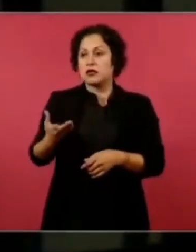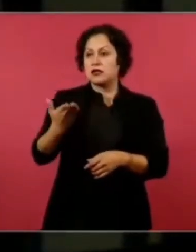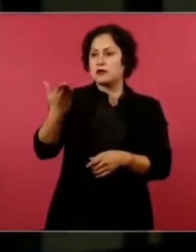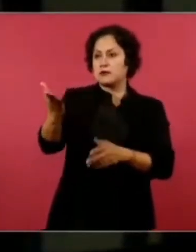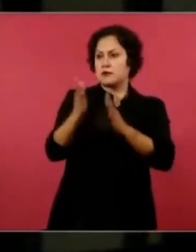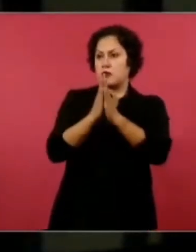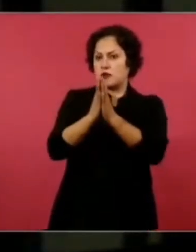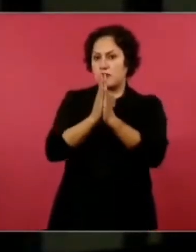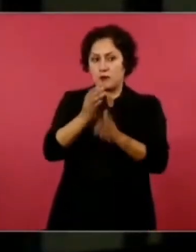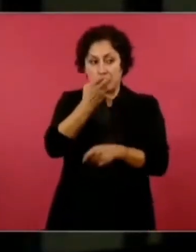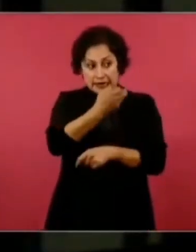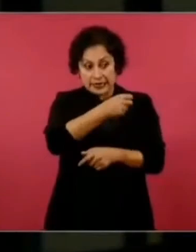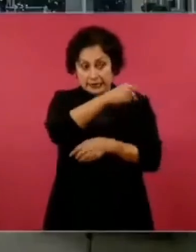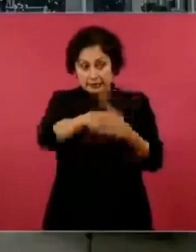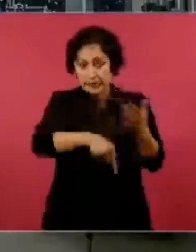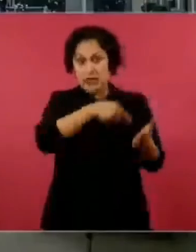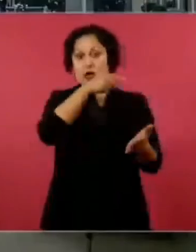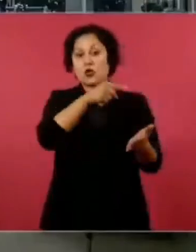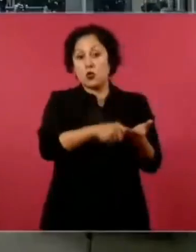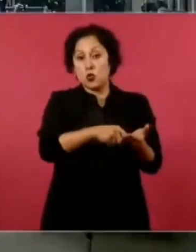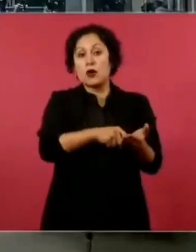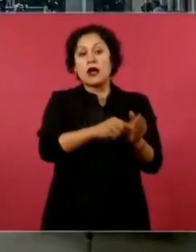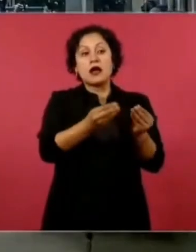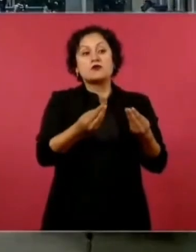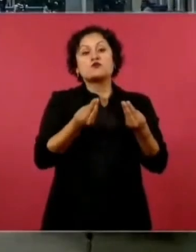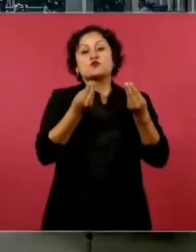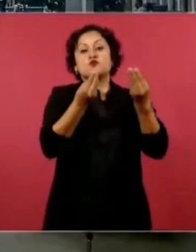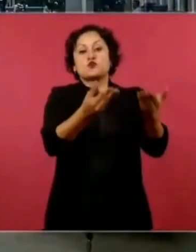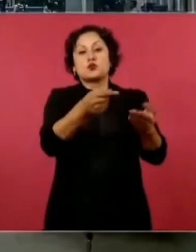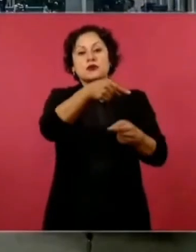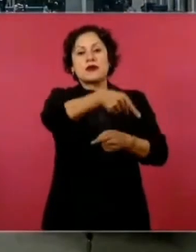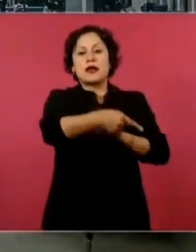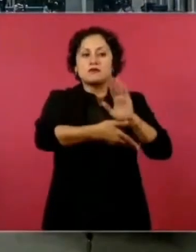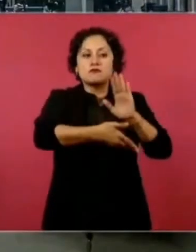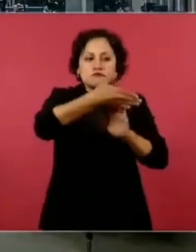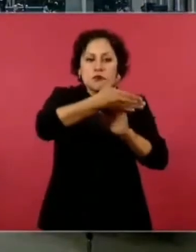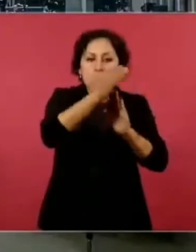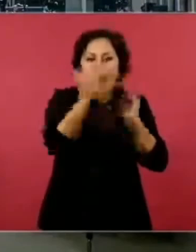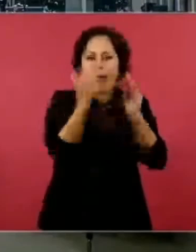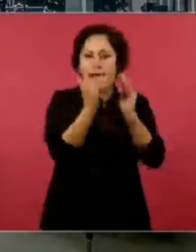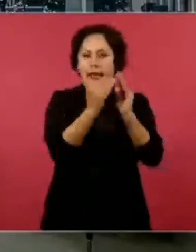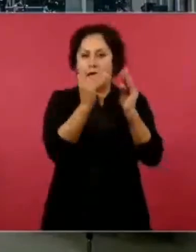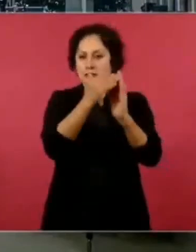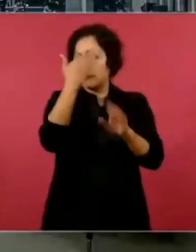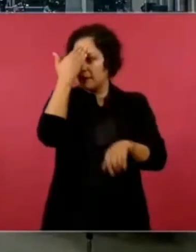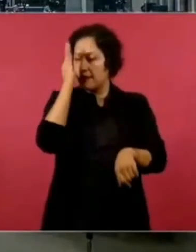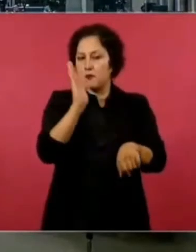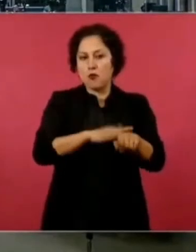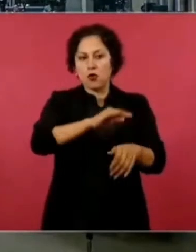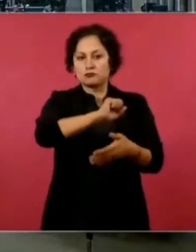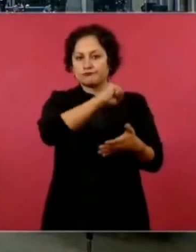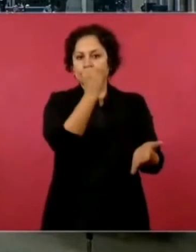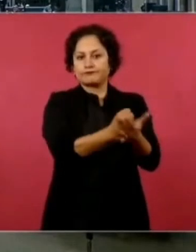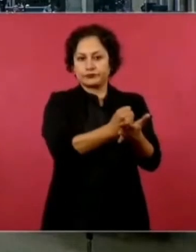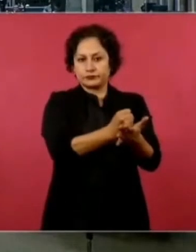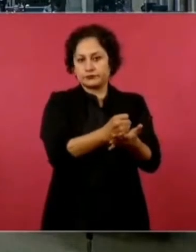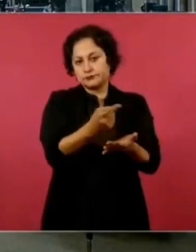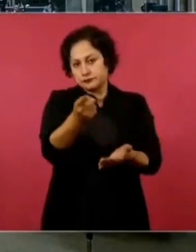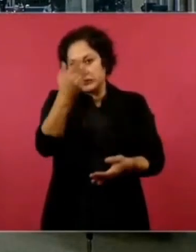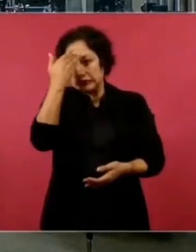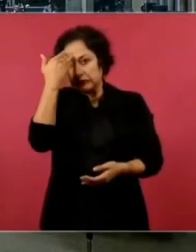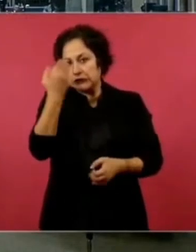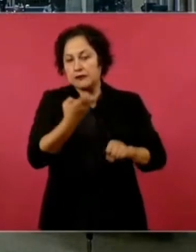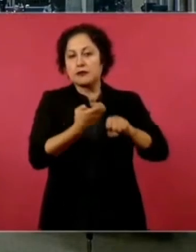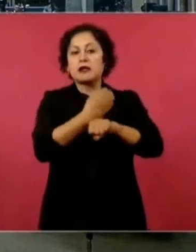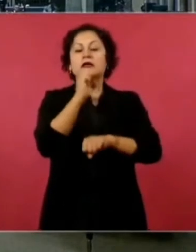donar para ser la casa de la memoria. Chihuahua es un estado también clave de todo este